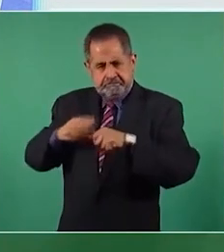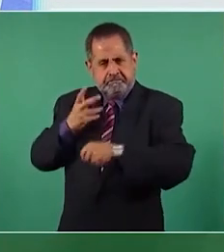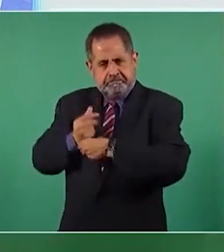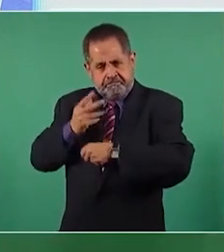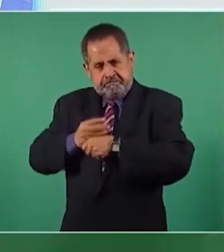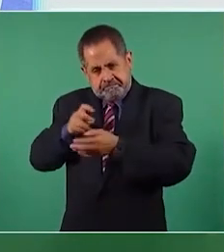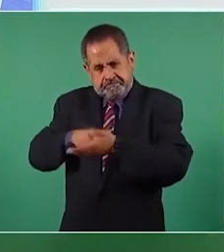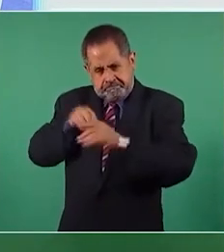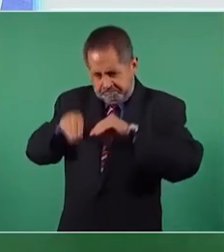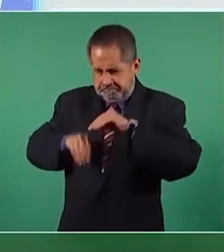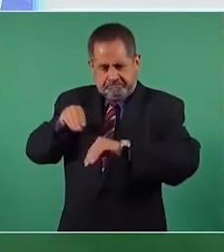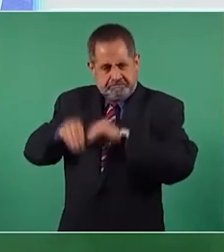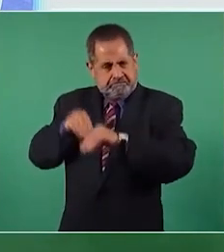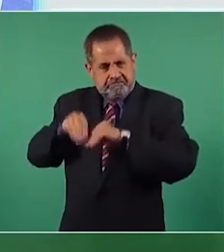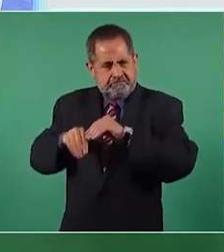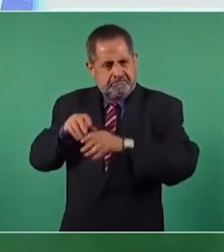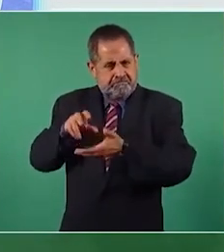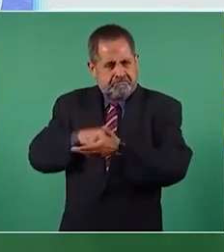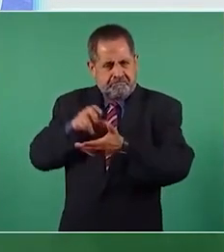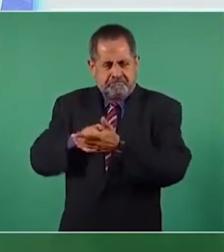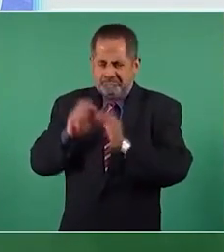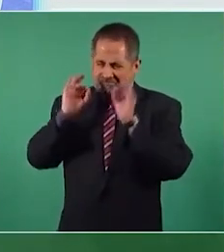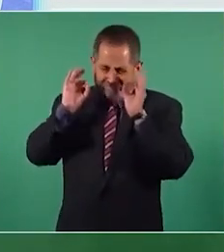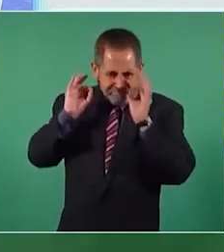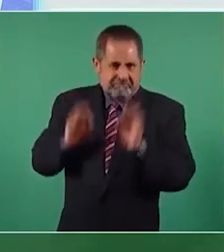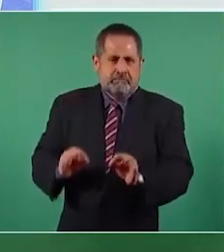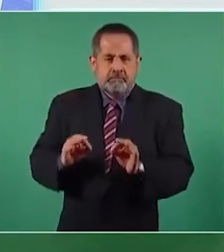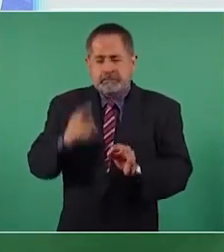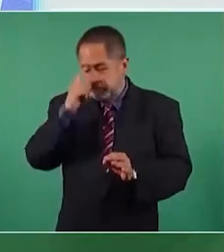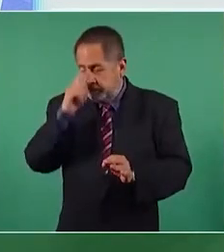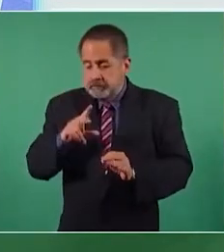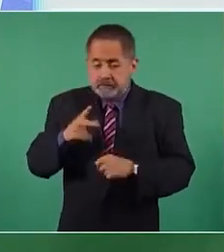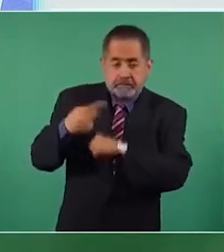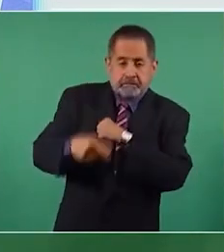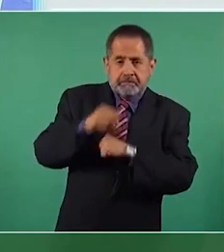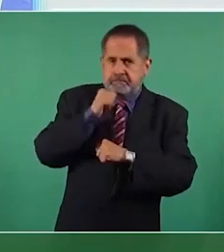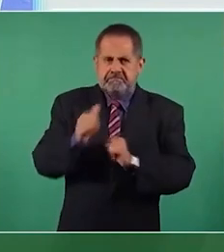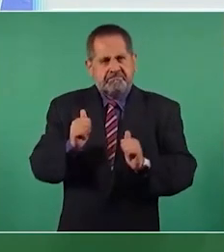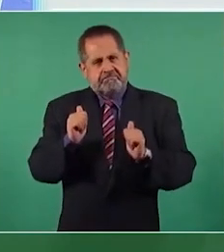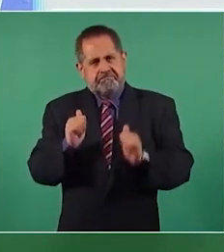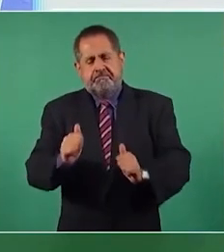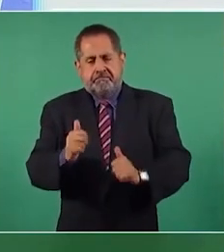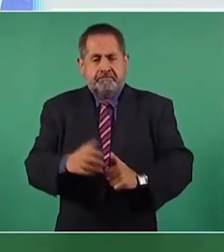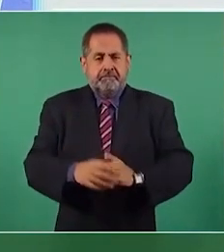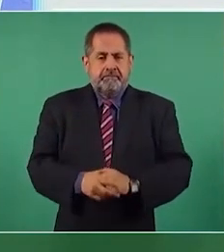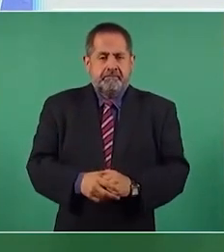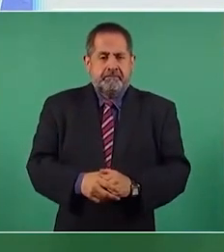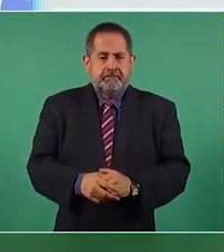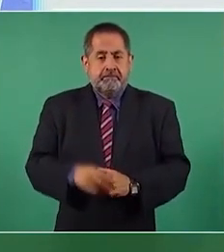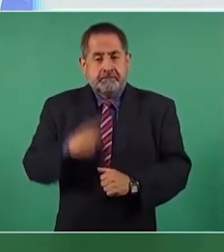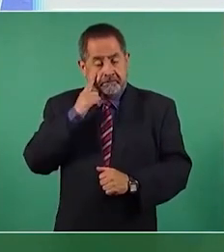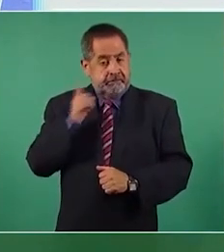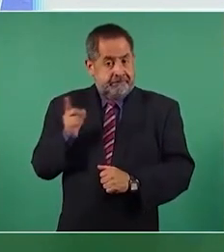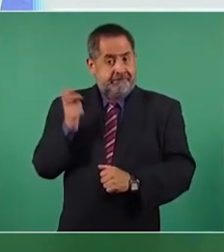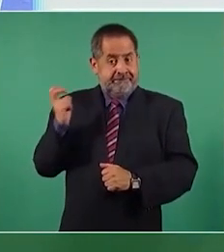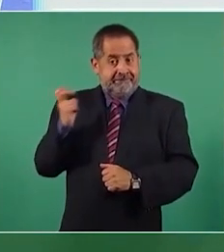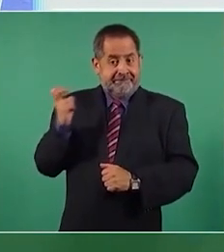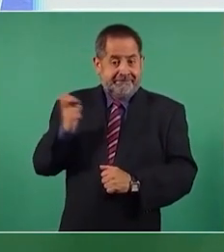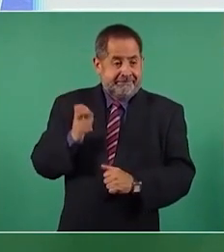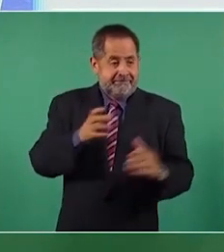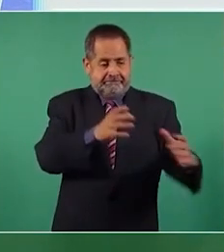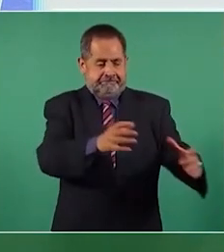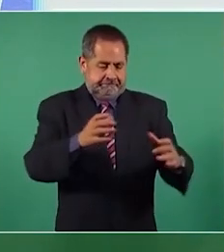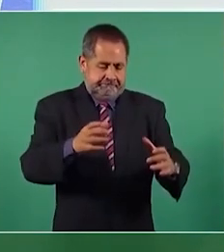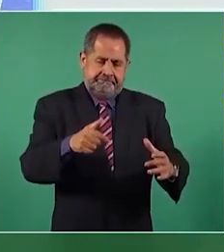rehabilitación buscando eliminar los riesgos en los hogares mexicanos. Estas son las condiciones en las que estamos recibiendo